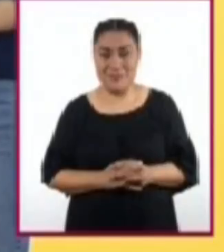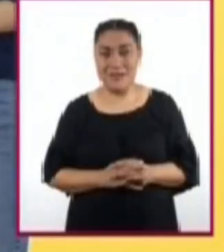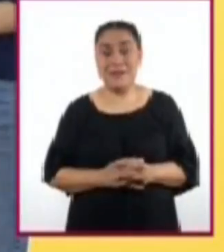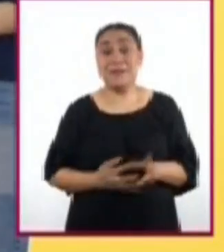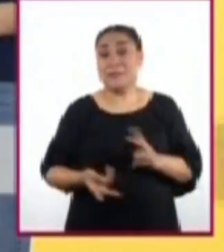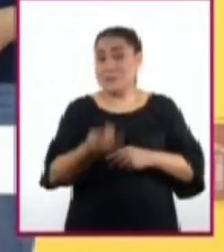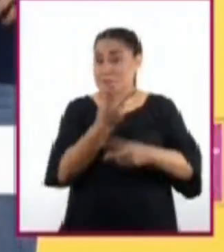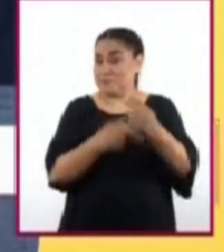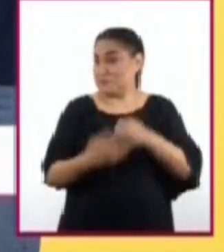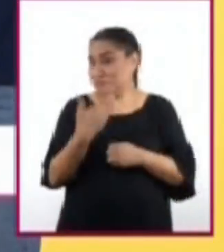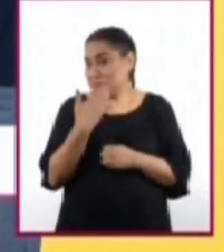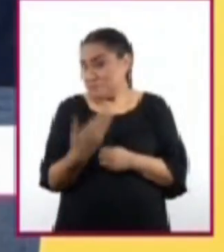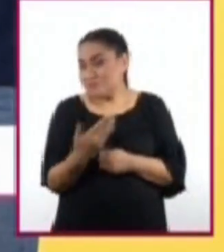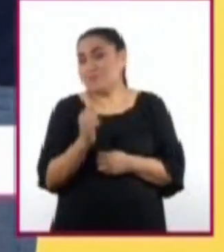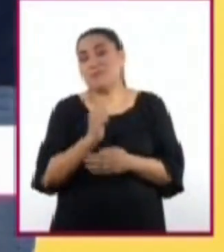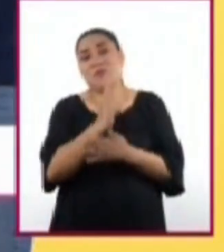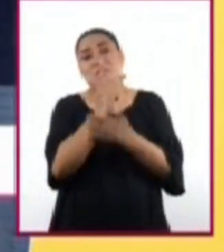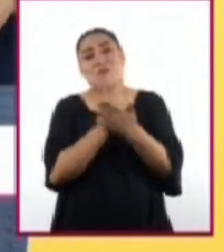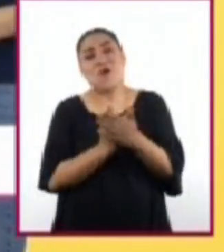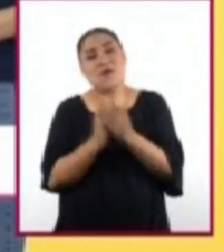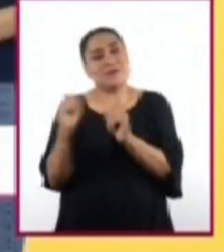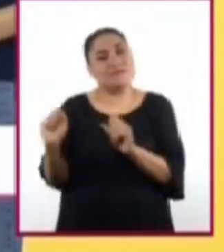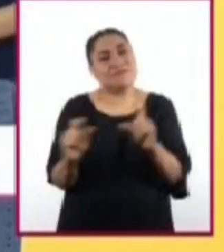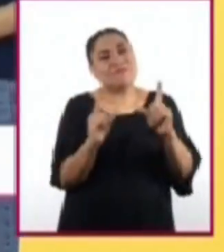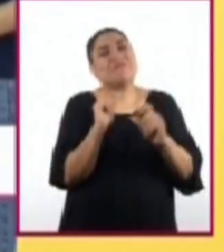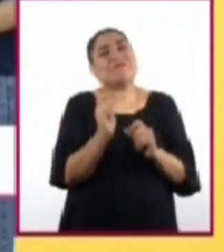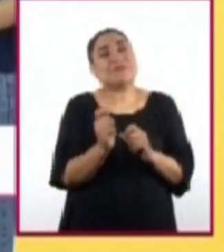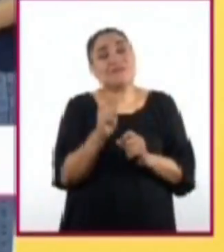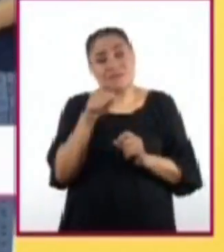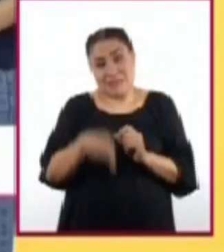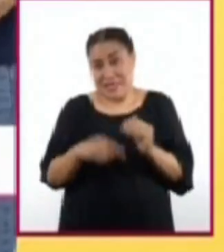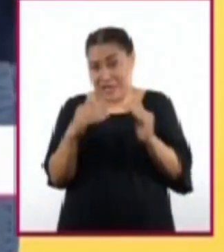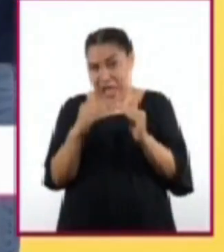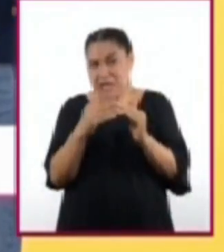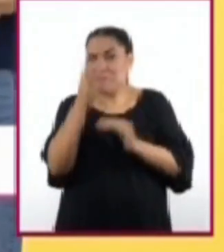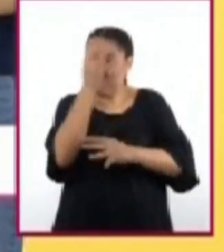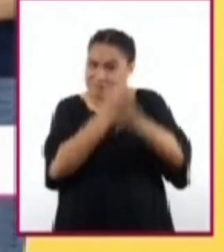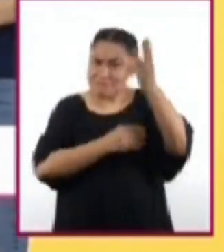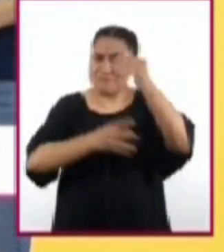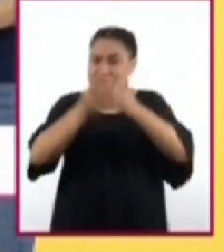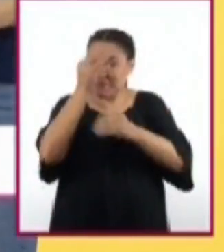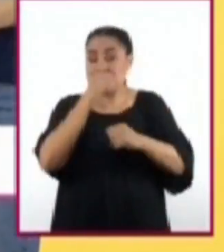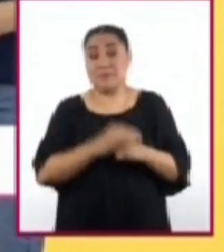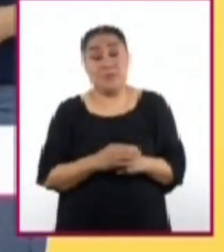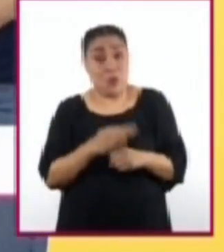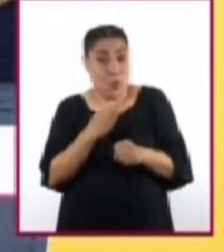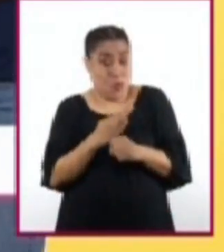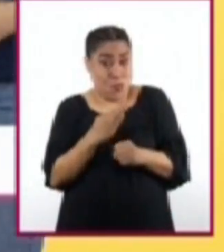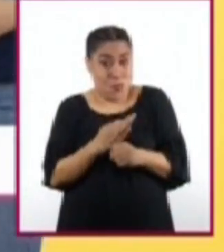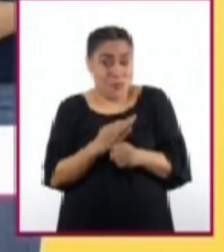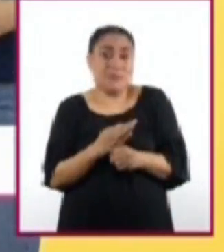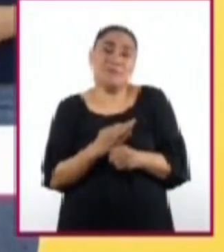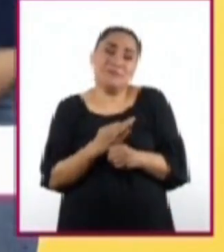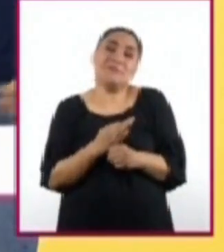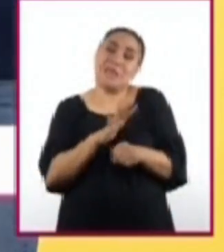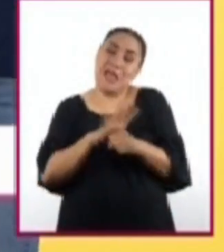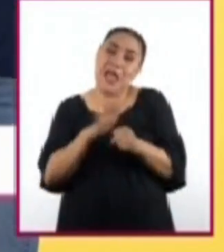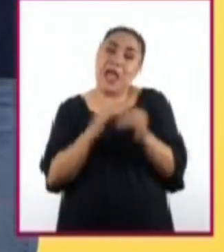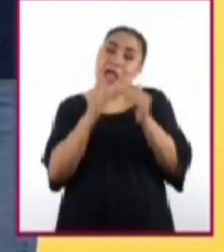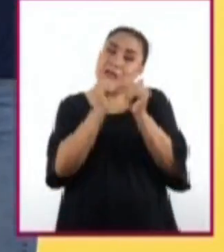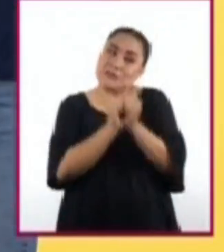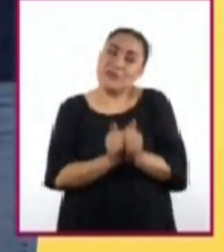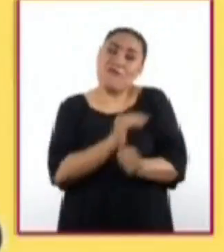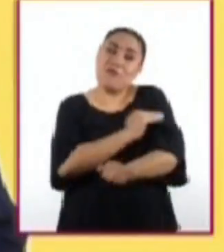Bienvenidas y bienvenidos a la programación de Aprende en Casa. Ahora en casa, con la proximidad de nuestros seres queridos,